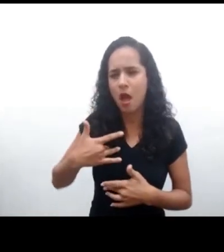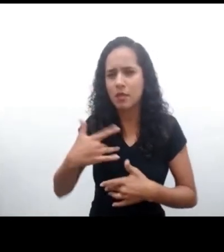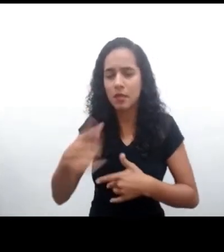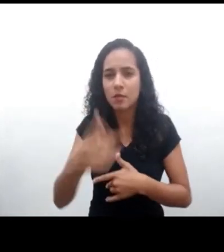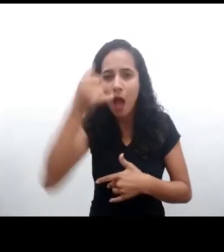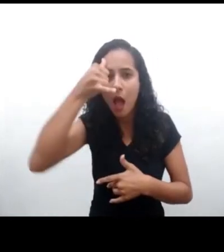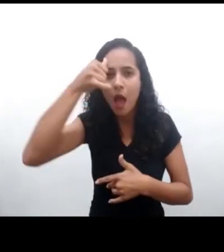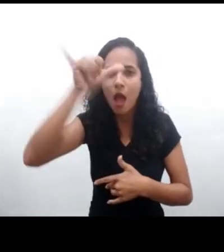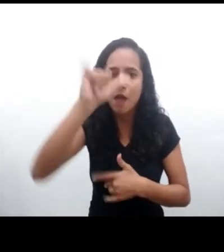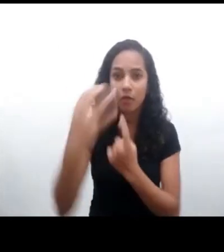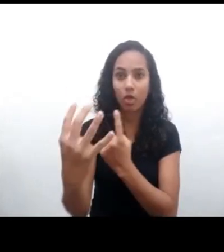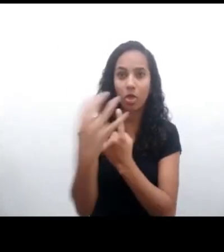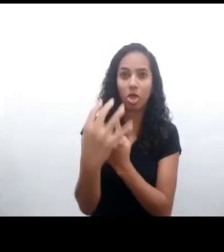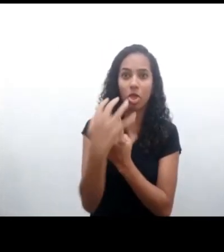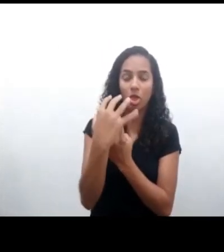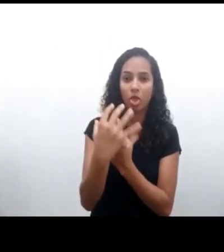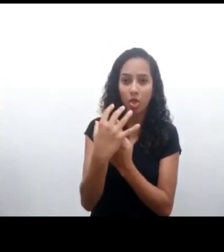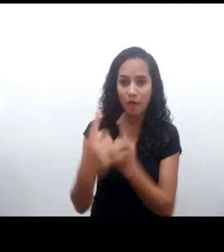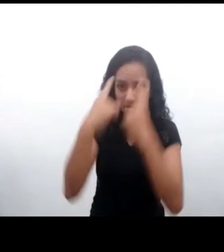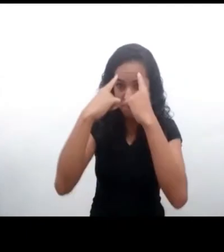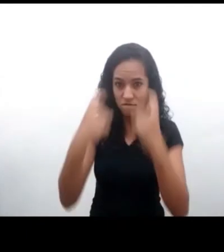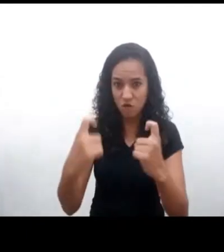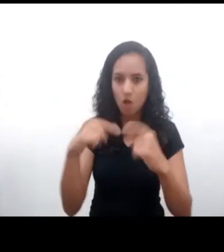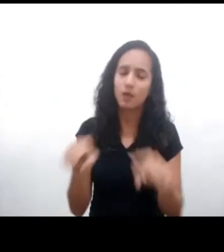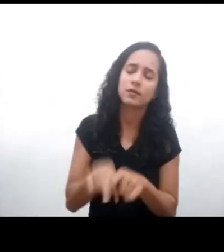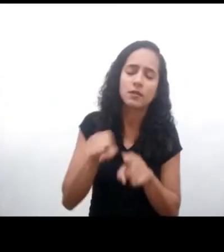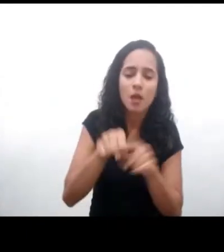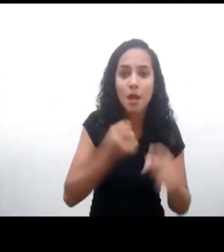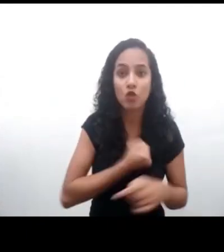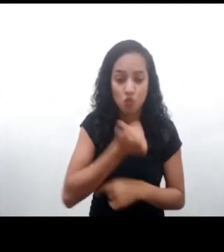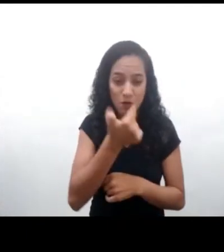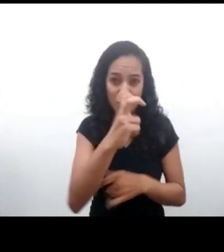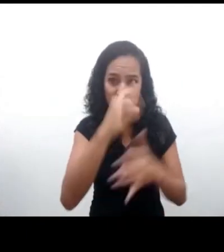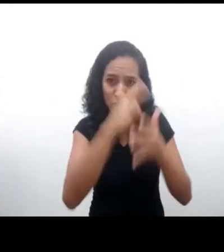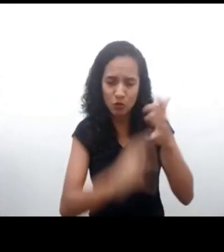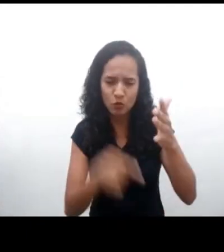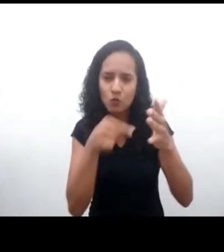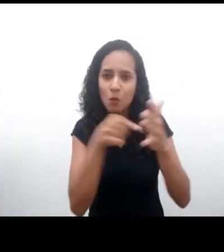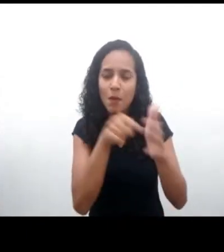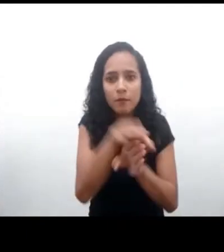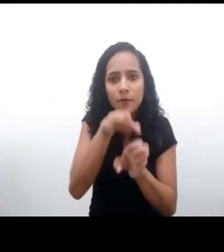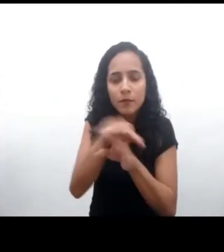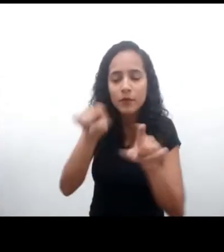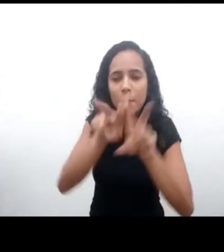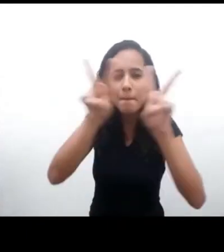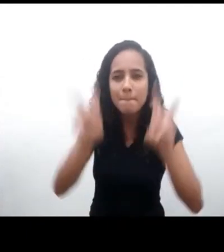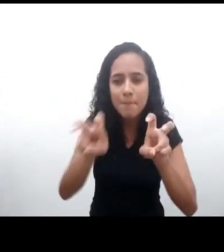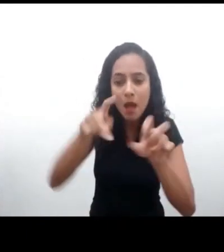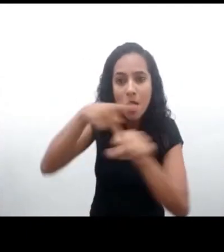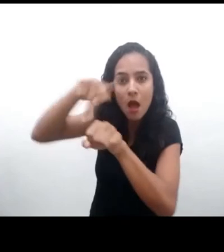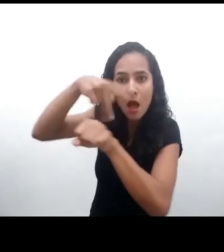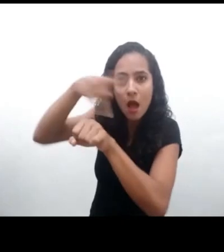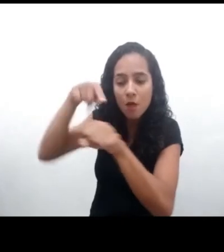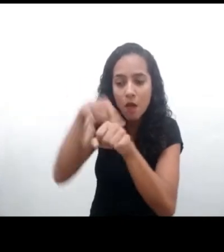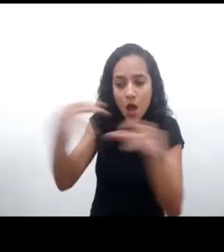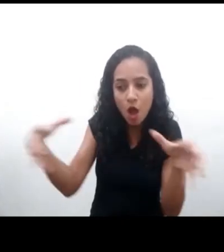protegidos de todo tipo de violencia y explotación. Por eso, la importancia de la Observación General Nº 25, que